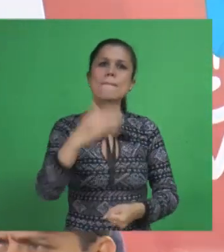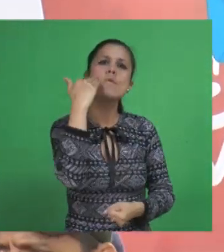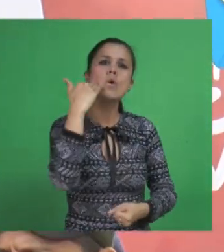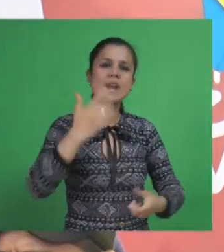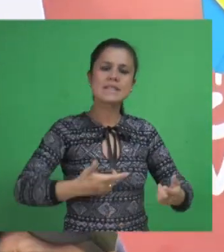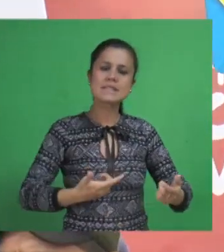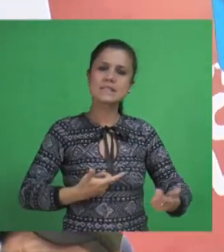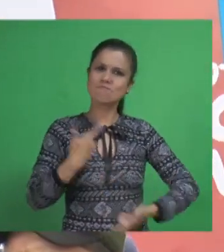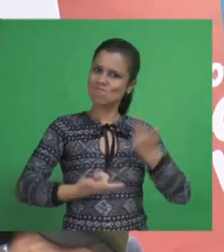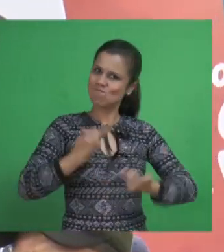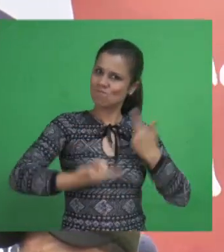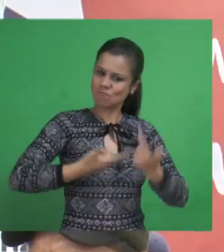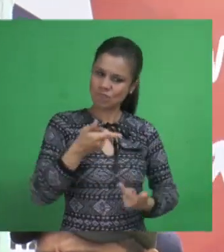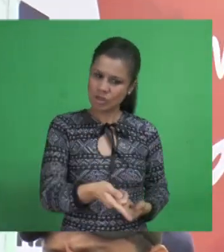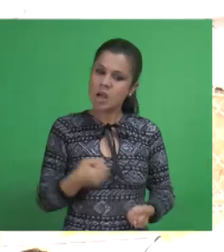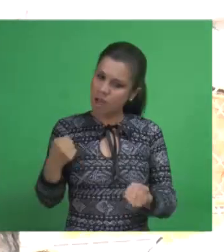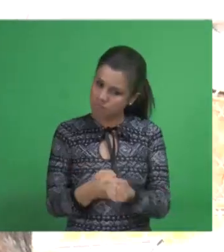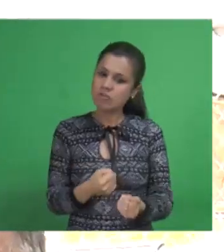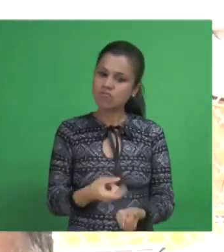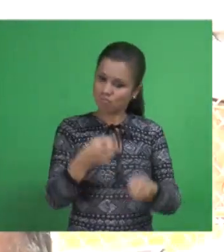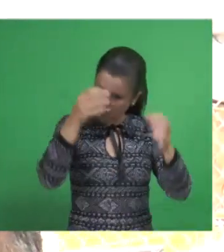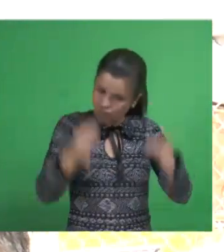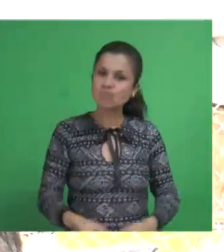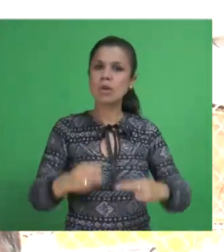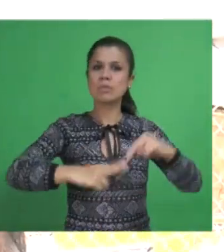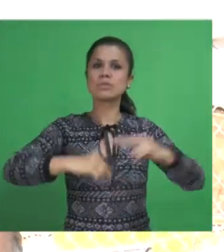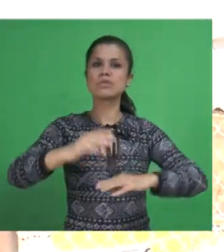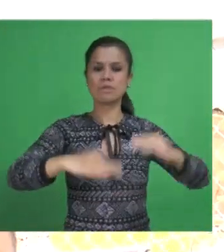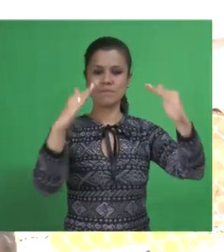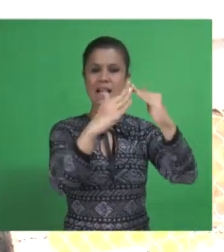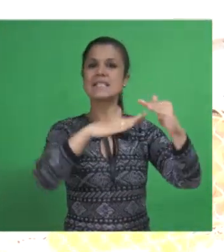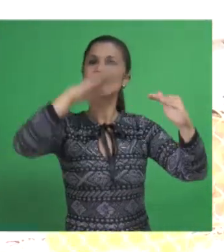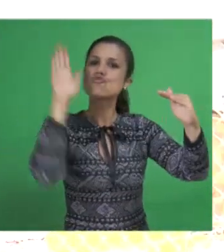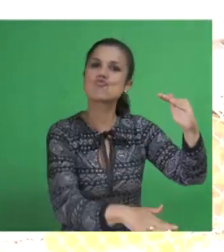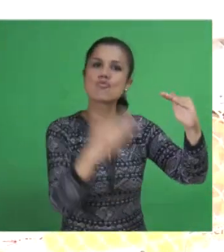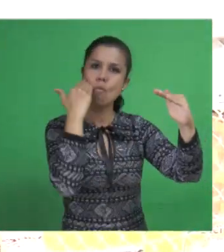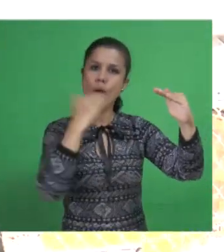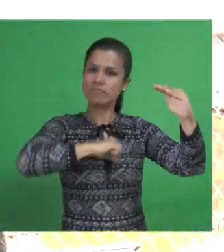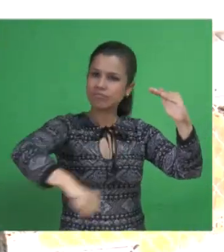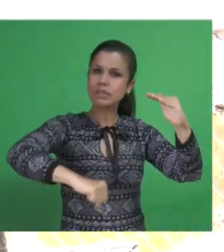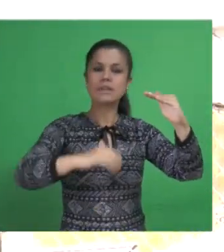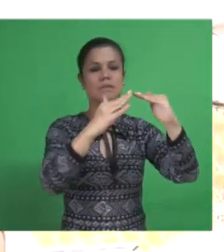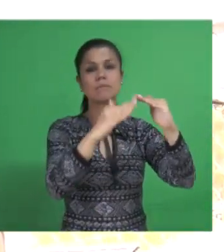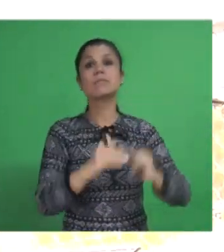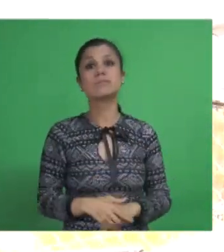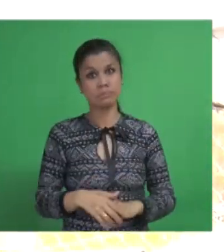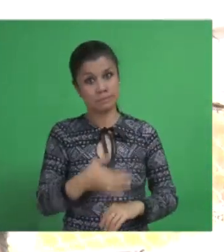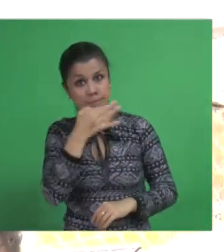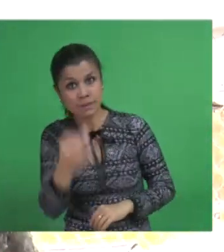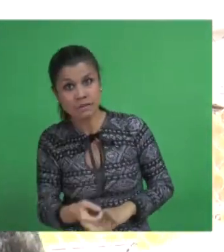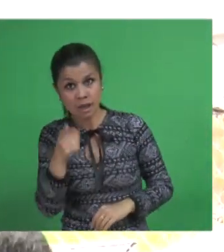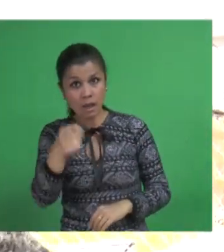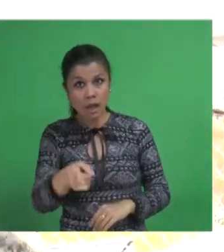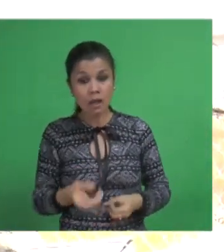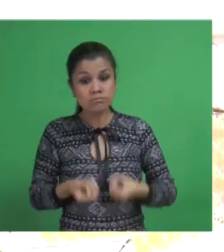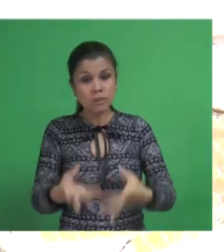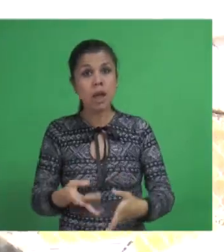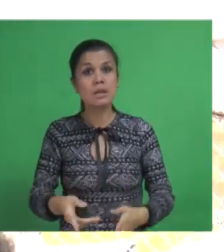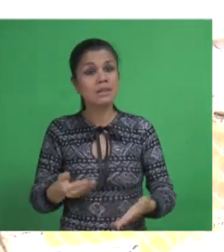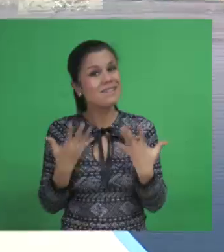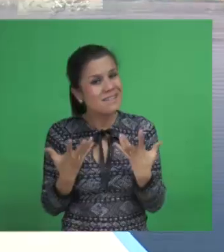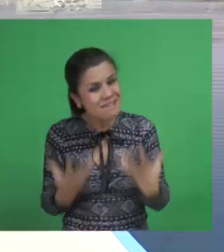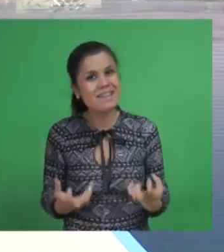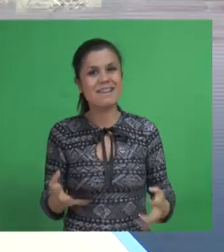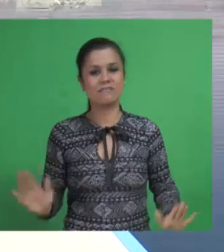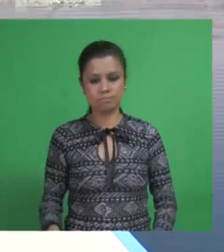con la creación de la Casa de la Mujer. Él ha sembrado para que le crean y para que Cibaté avance. Y creo que en esa línea las cosas